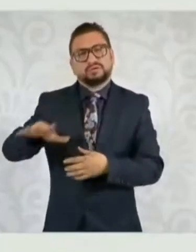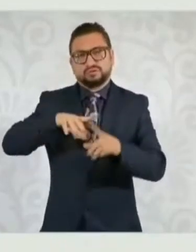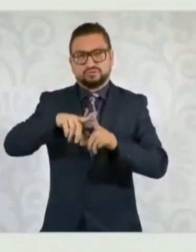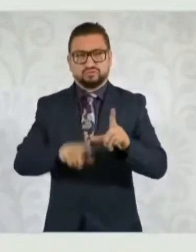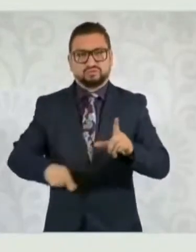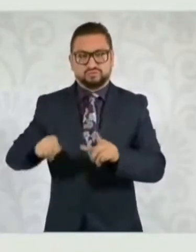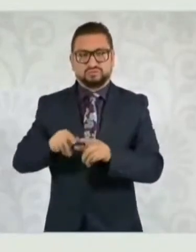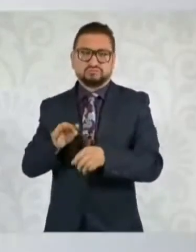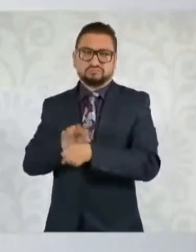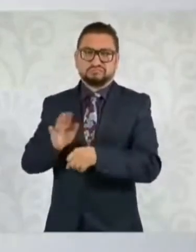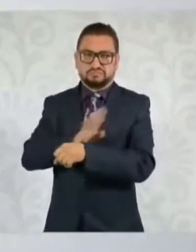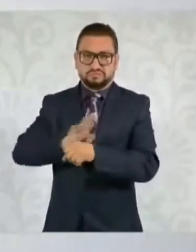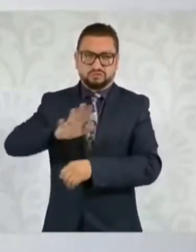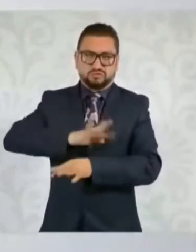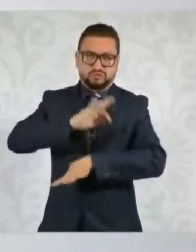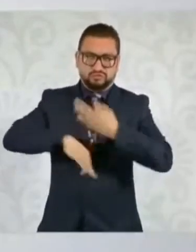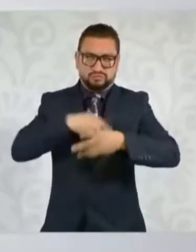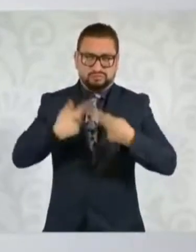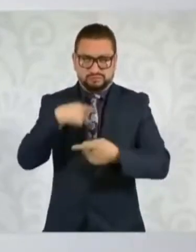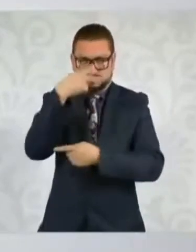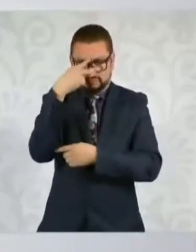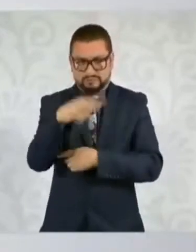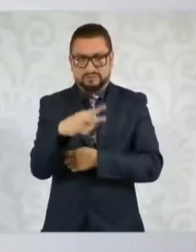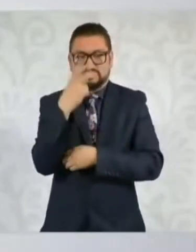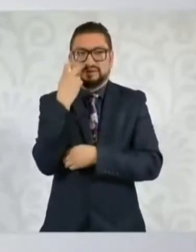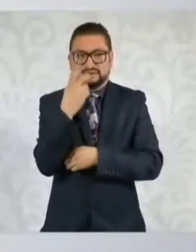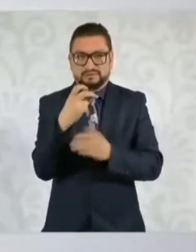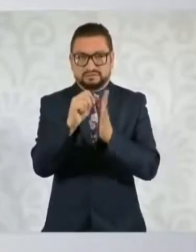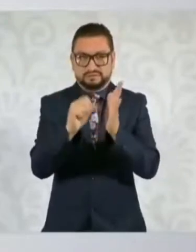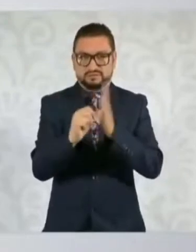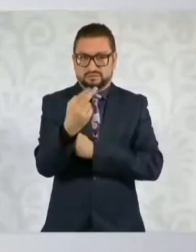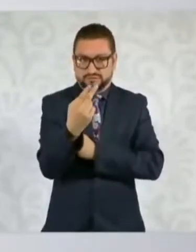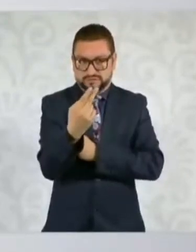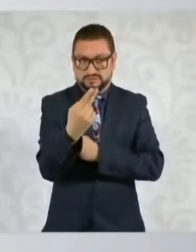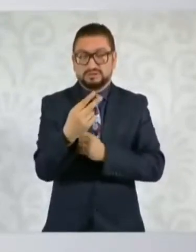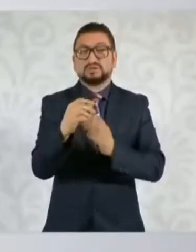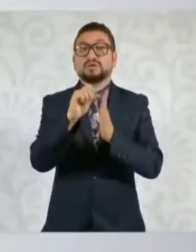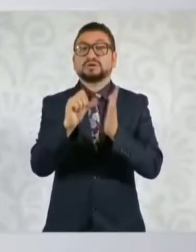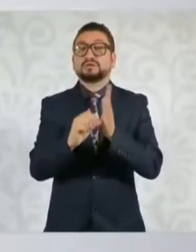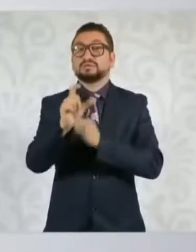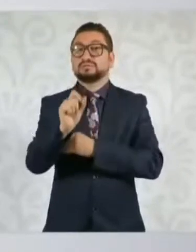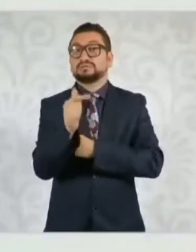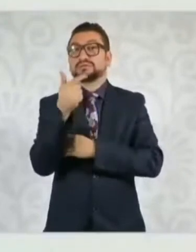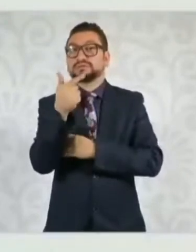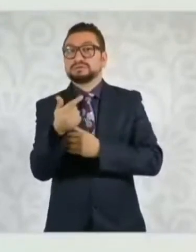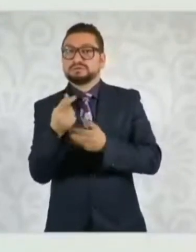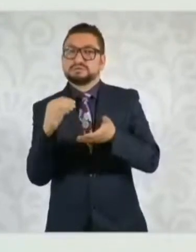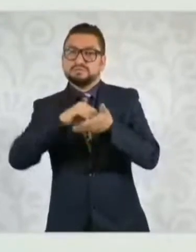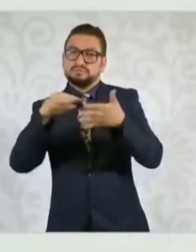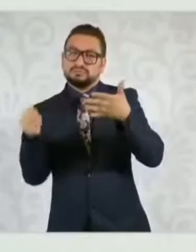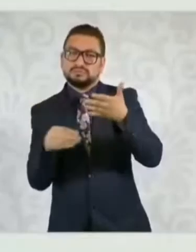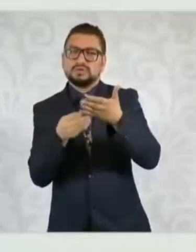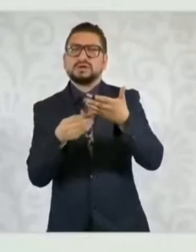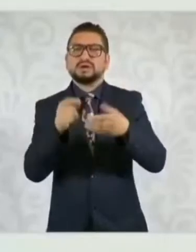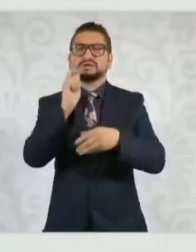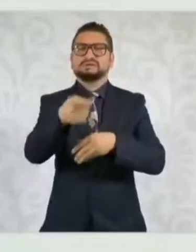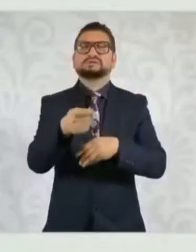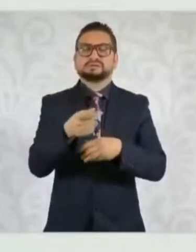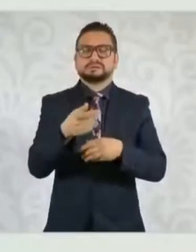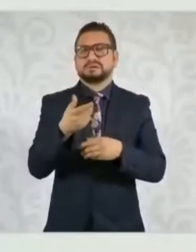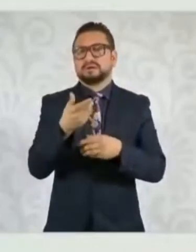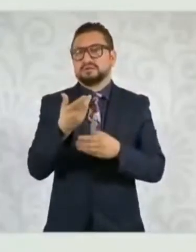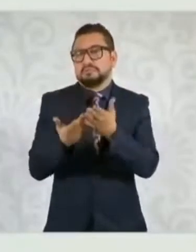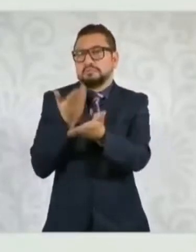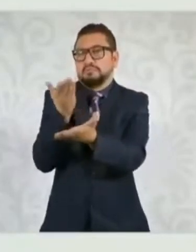los ciudadanos. Ese es en el artículo 25. En el artículo 27 lo que se propone es que